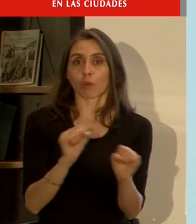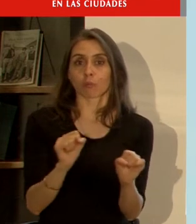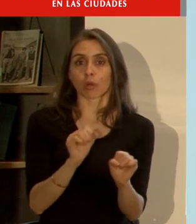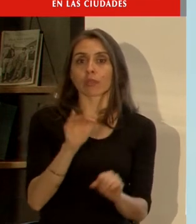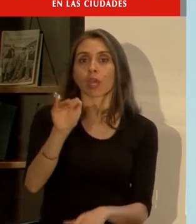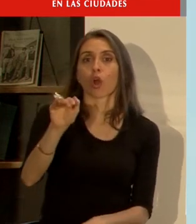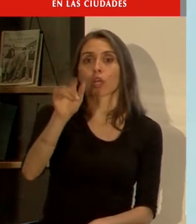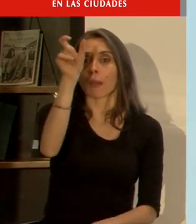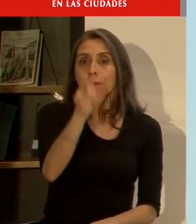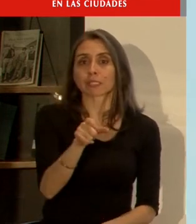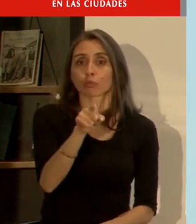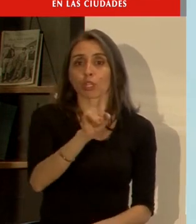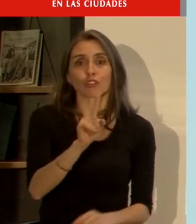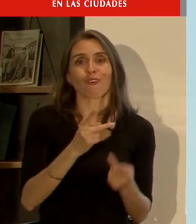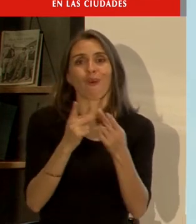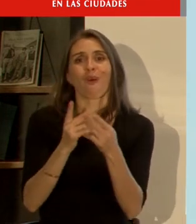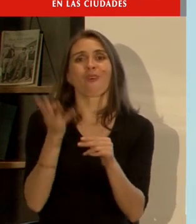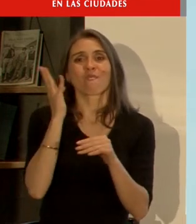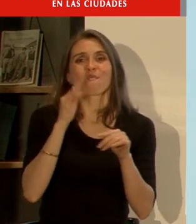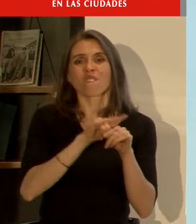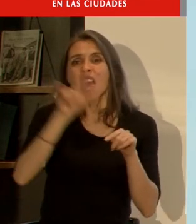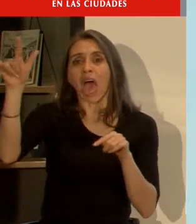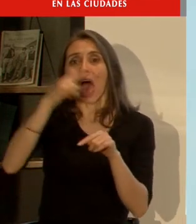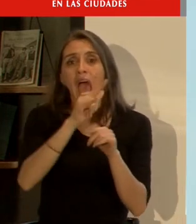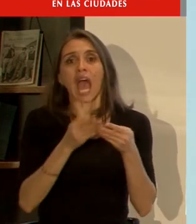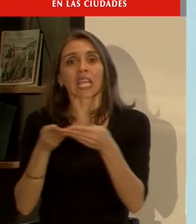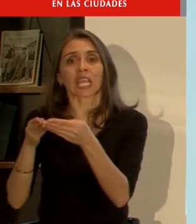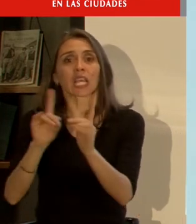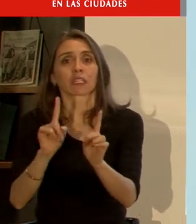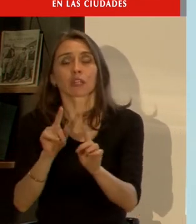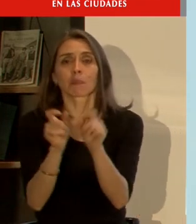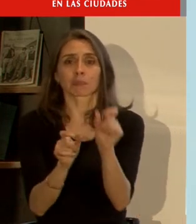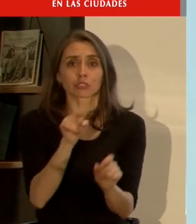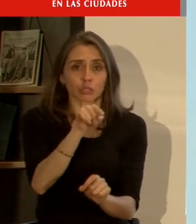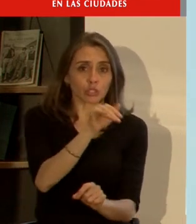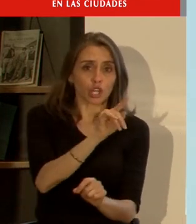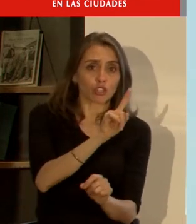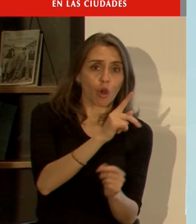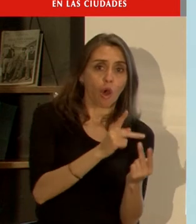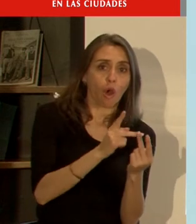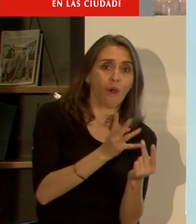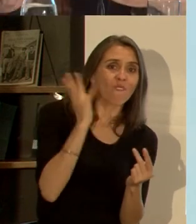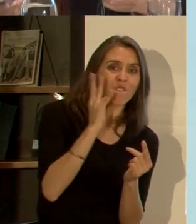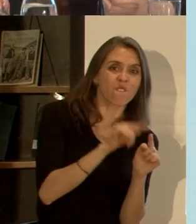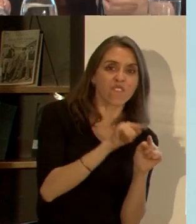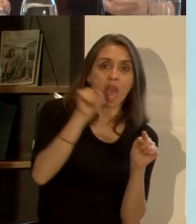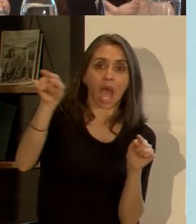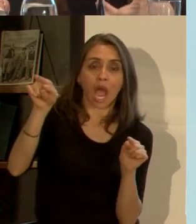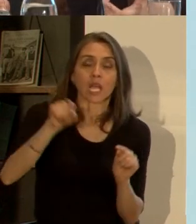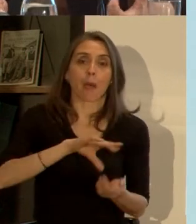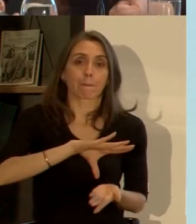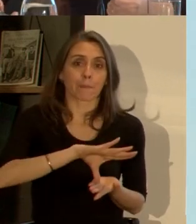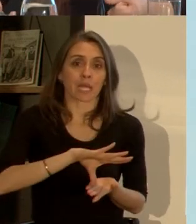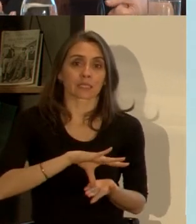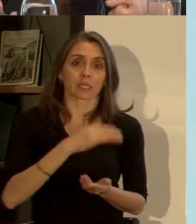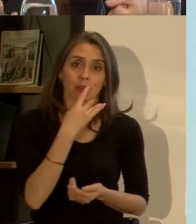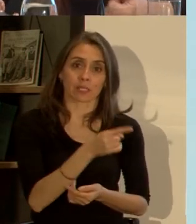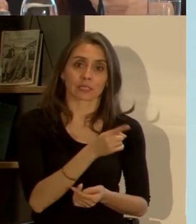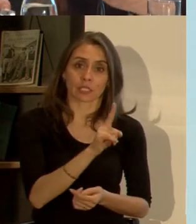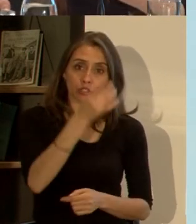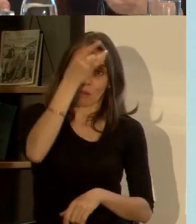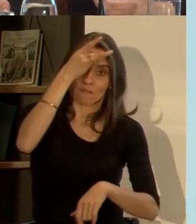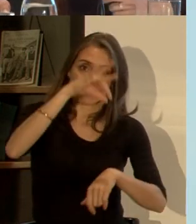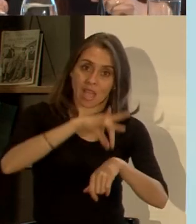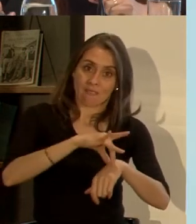decirle a las personas no viaje por eso al decirle a la persona no viaje el país tiene que asegurarle a esa persona que no va a